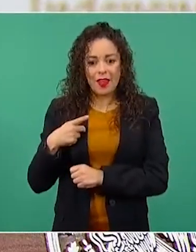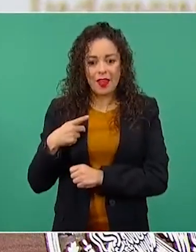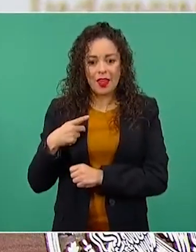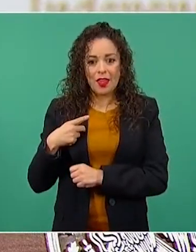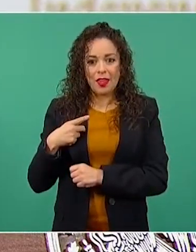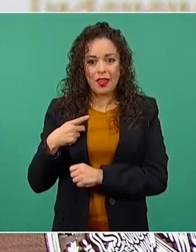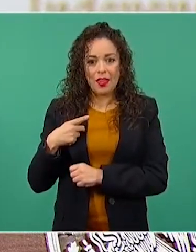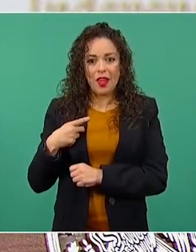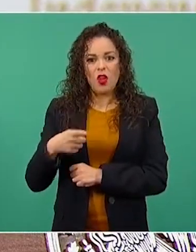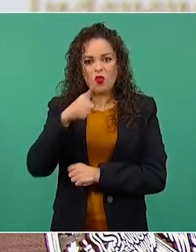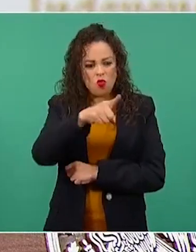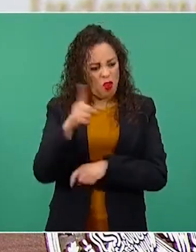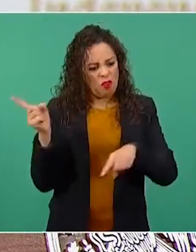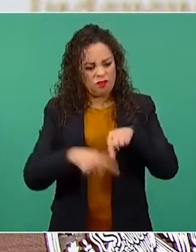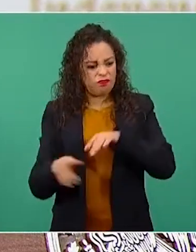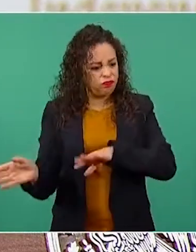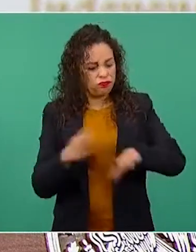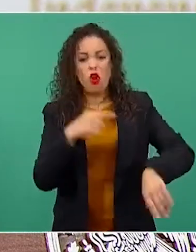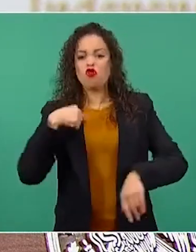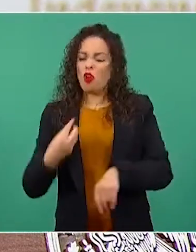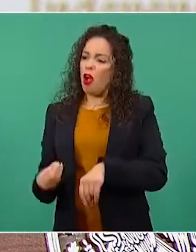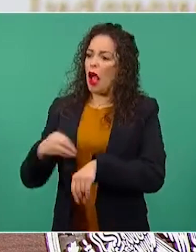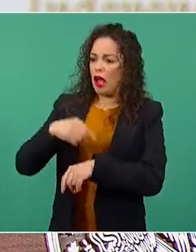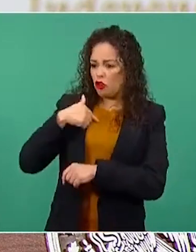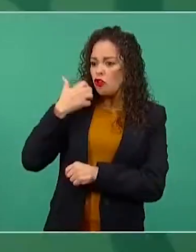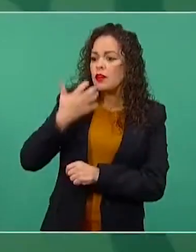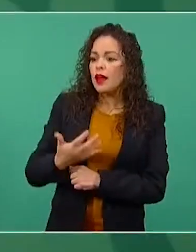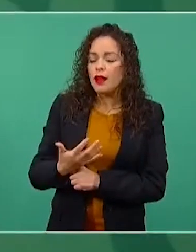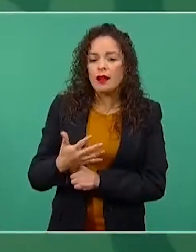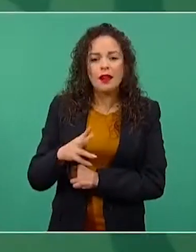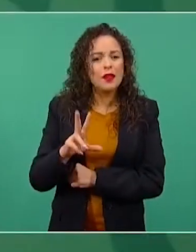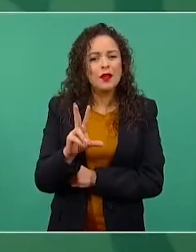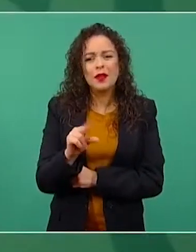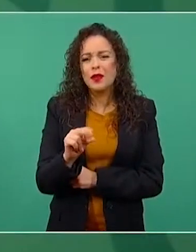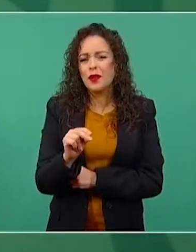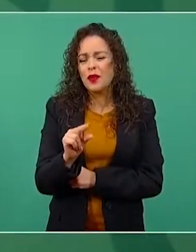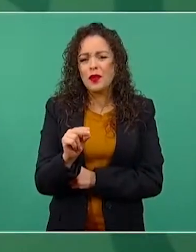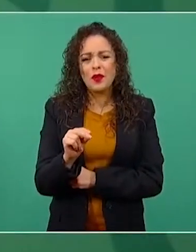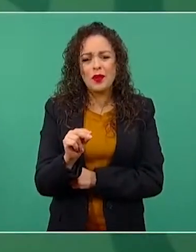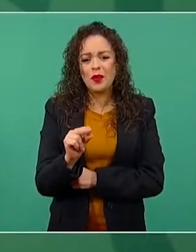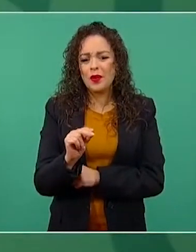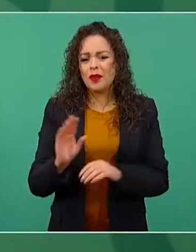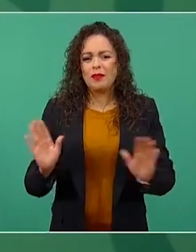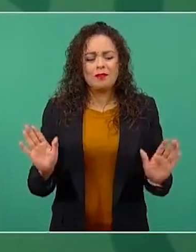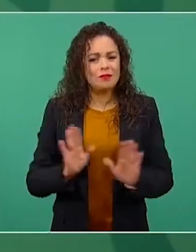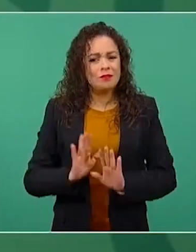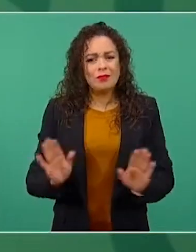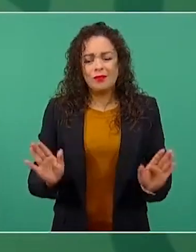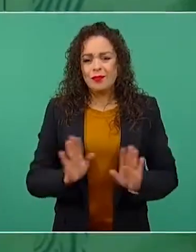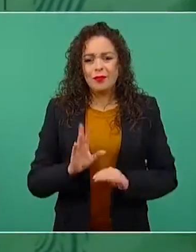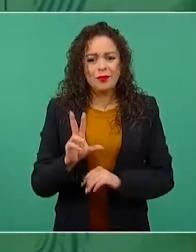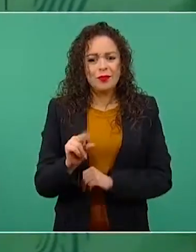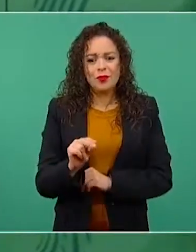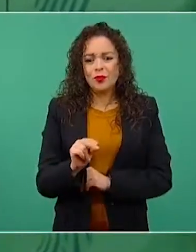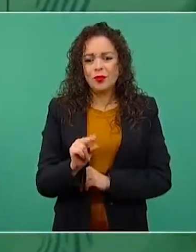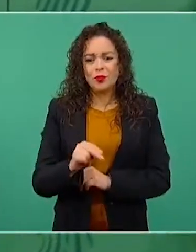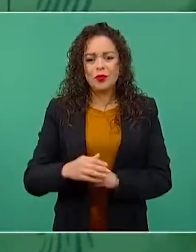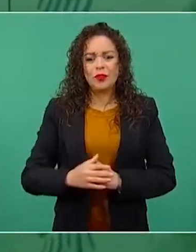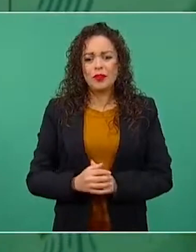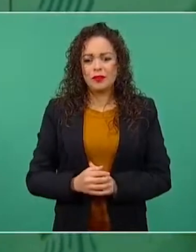porque quiero yo, no es el